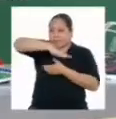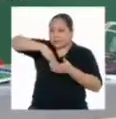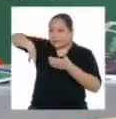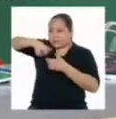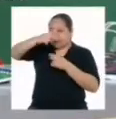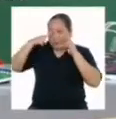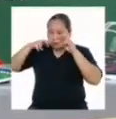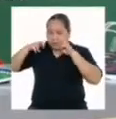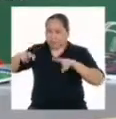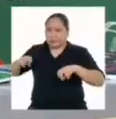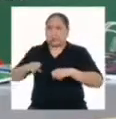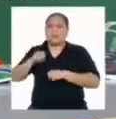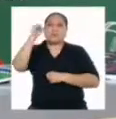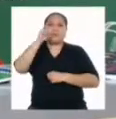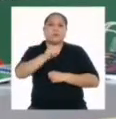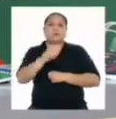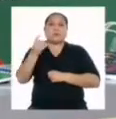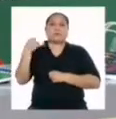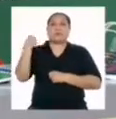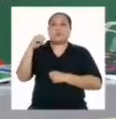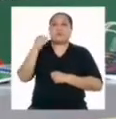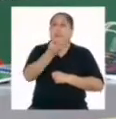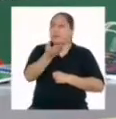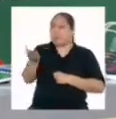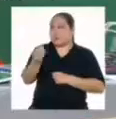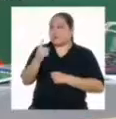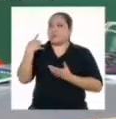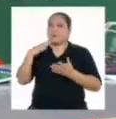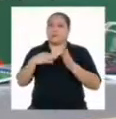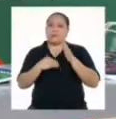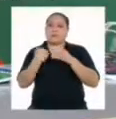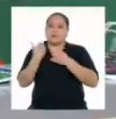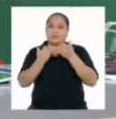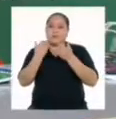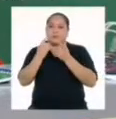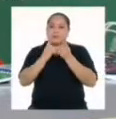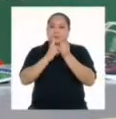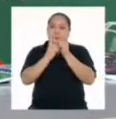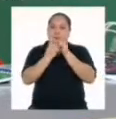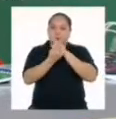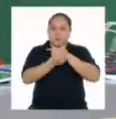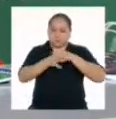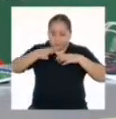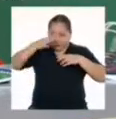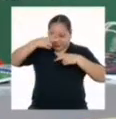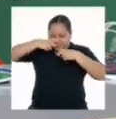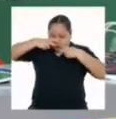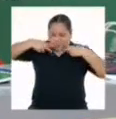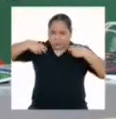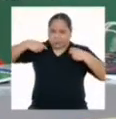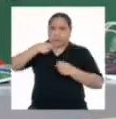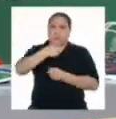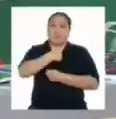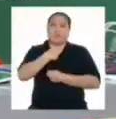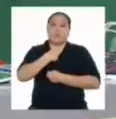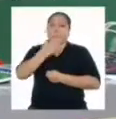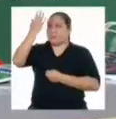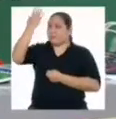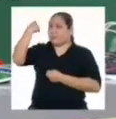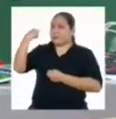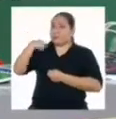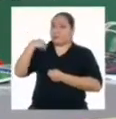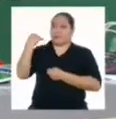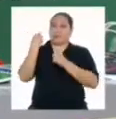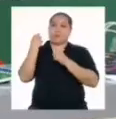exploren? Sí, sobre todo porque las y los adolescentes están en pleno proceso de autodescubrimiento. Al menos yo, cuando era